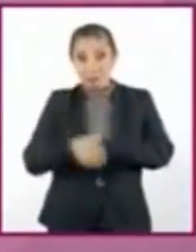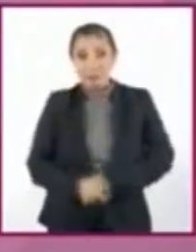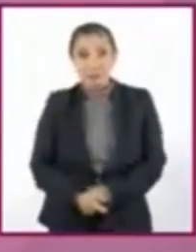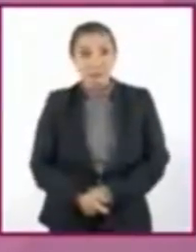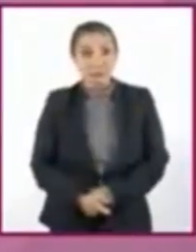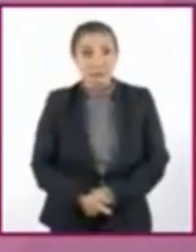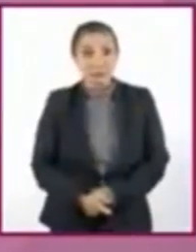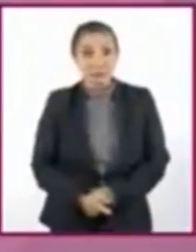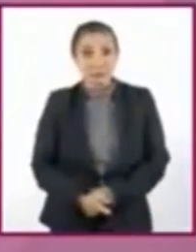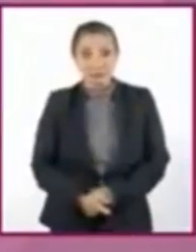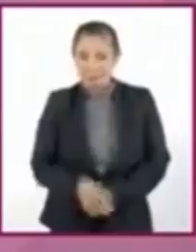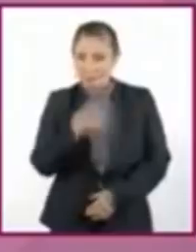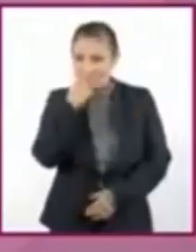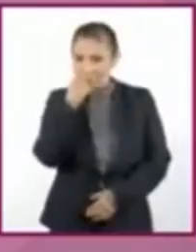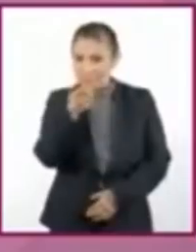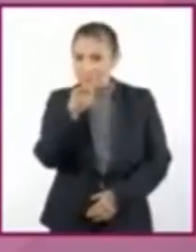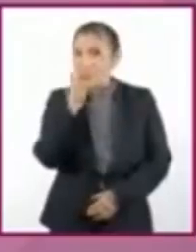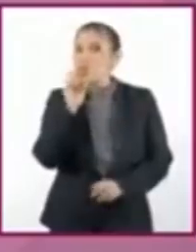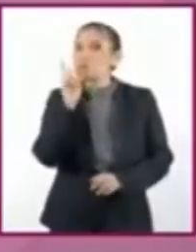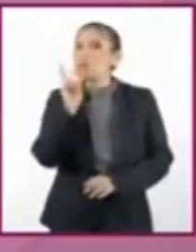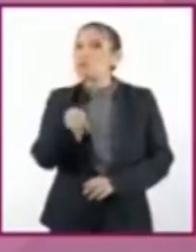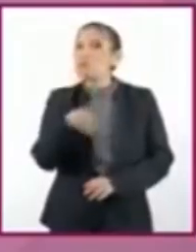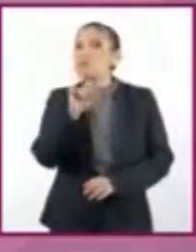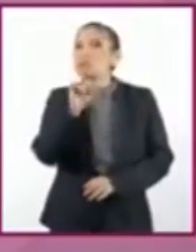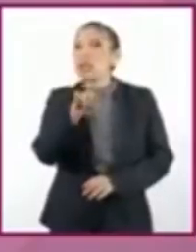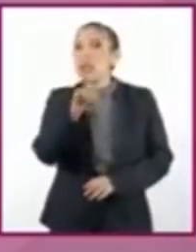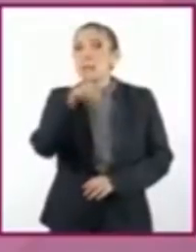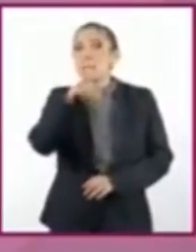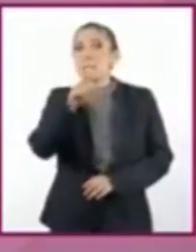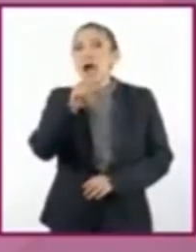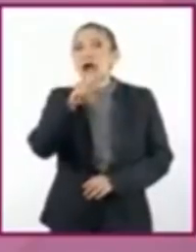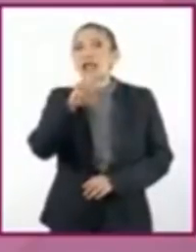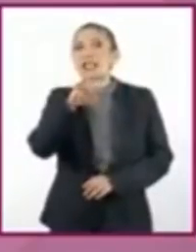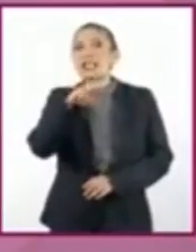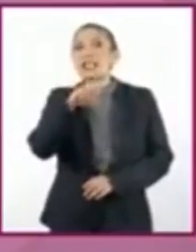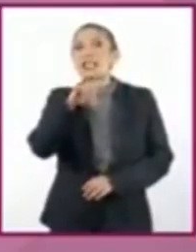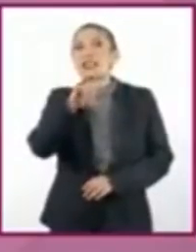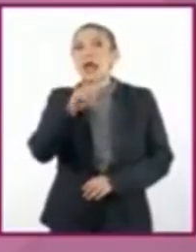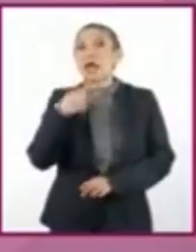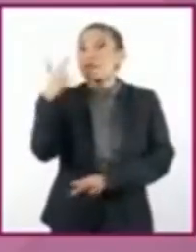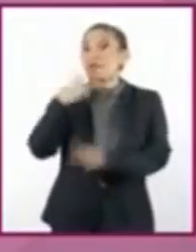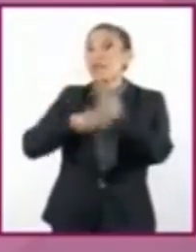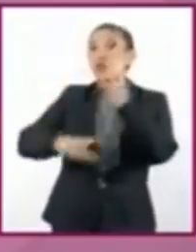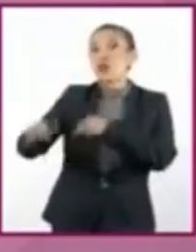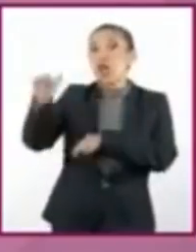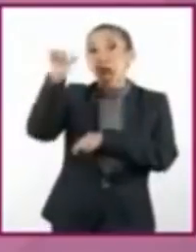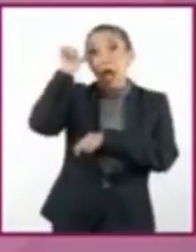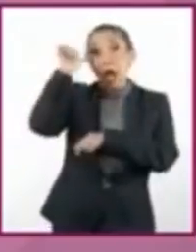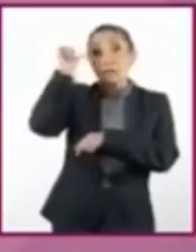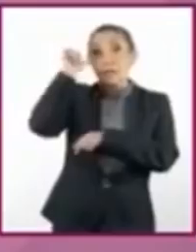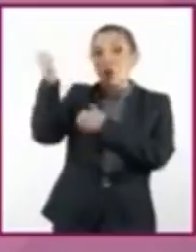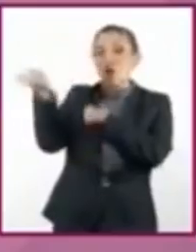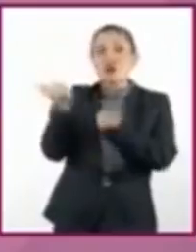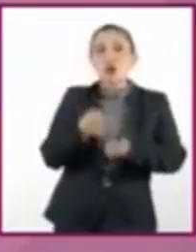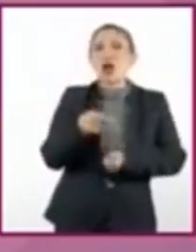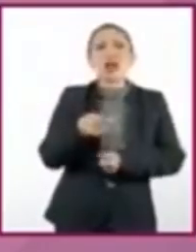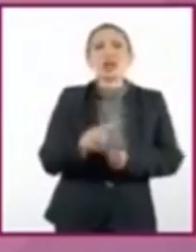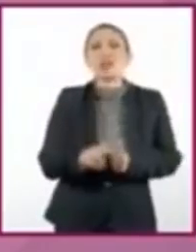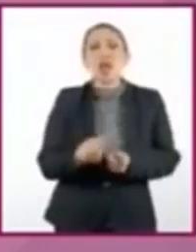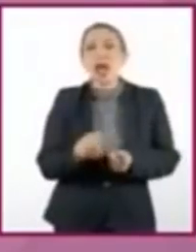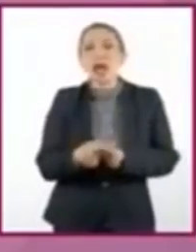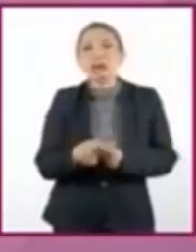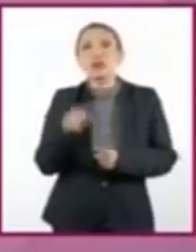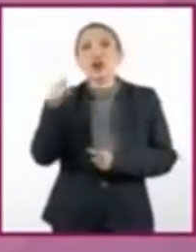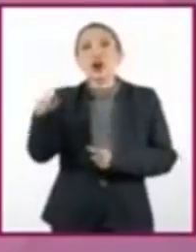Pues déjame decirte que sí. La mariquita es un insecto originario de Asia. Pero fue introducido a nuestro continente